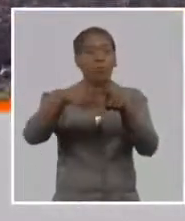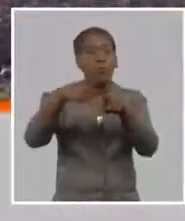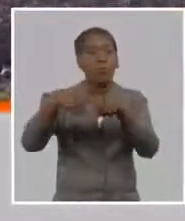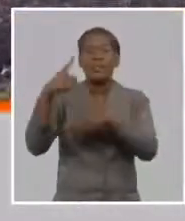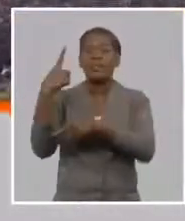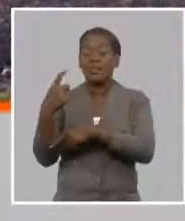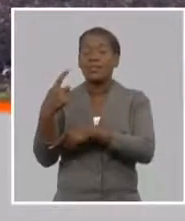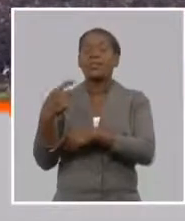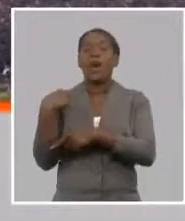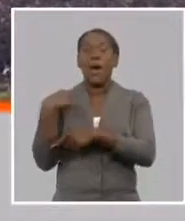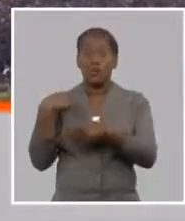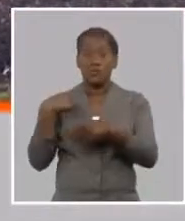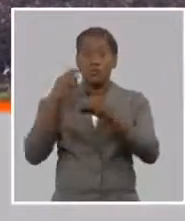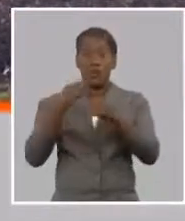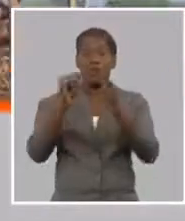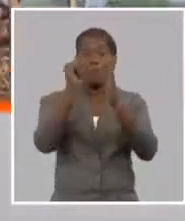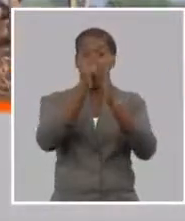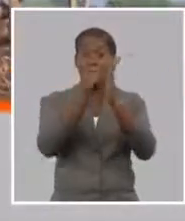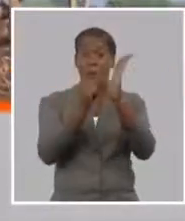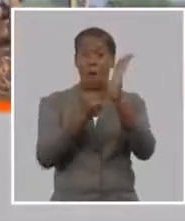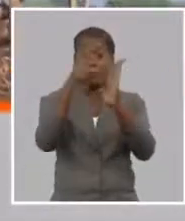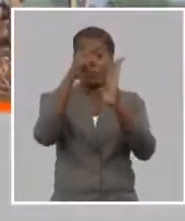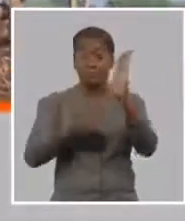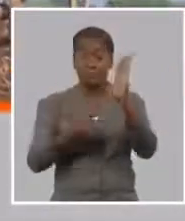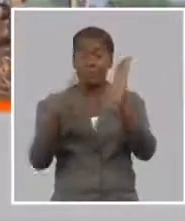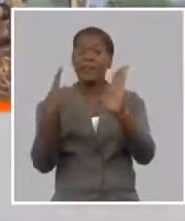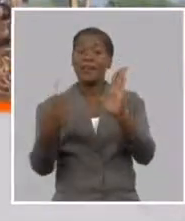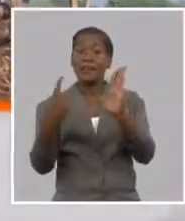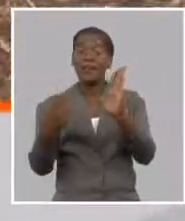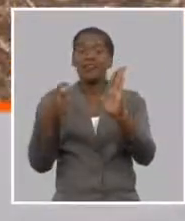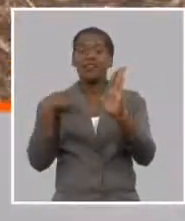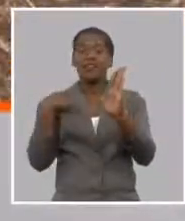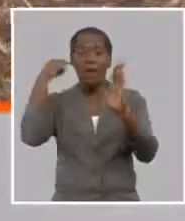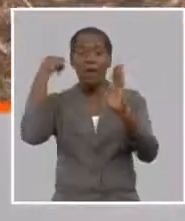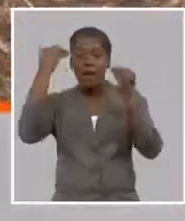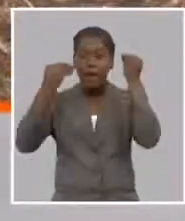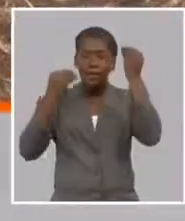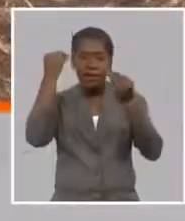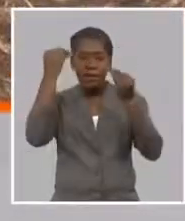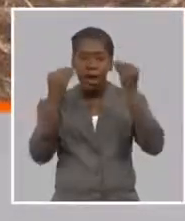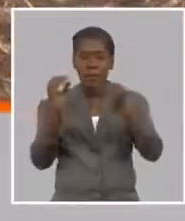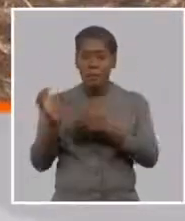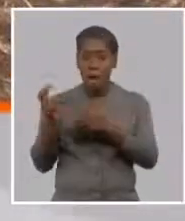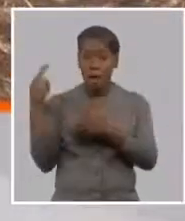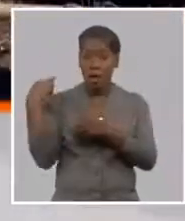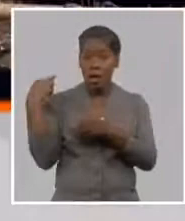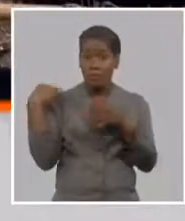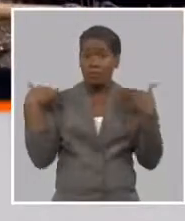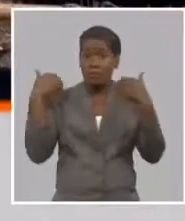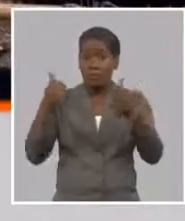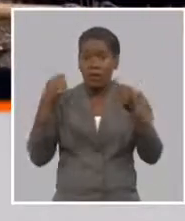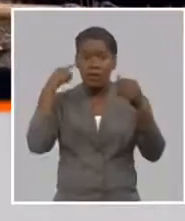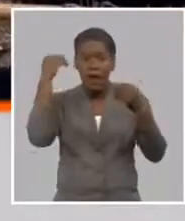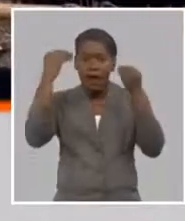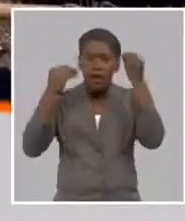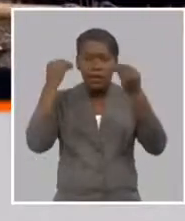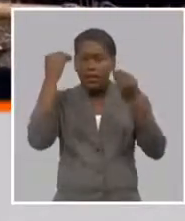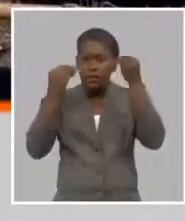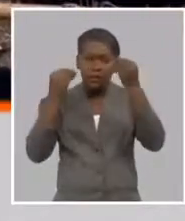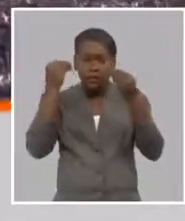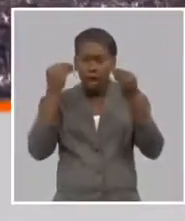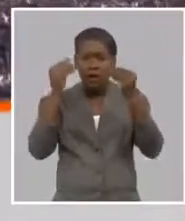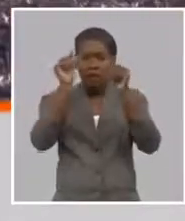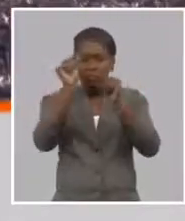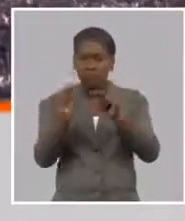también ha sido objeto de a lo mejor de alguna preocupación en algunas de las intervenciones que se han presentado entonces el banco no tiene límite el banco